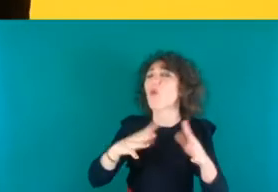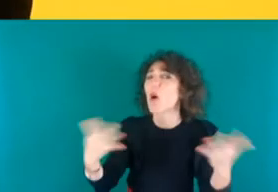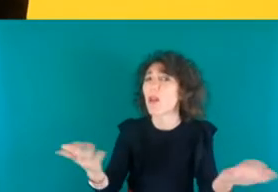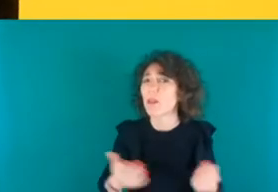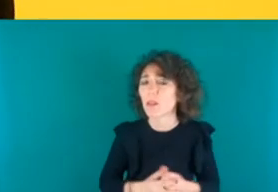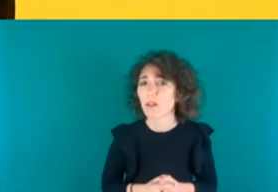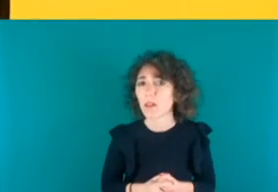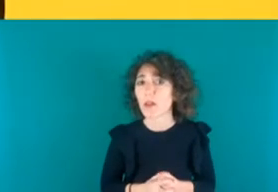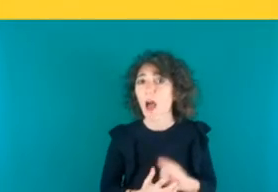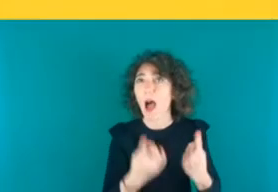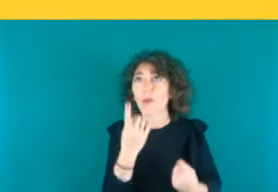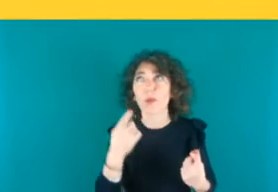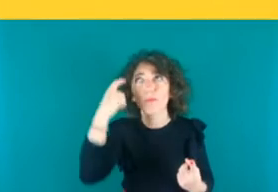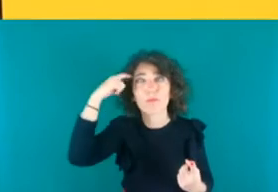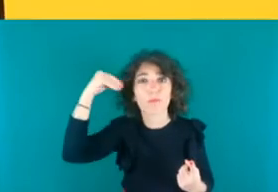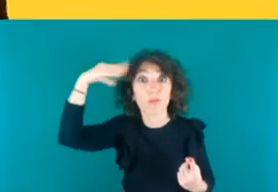¿A alguien se le ocurre algo?